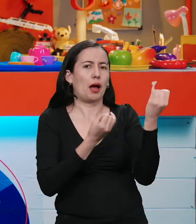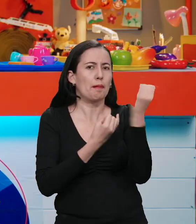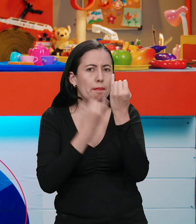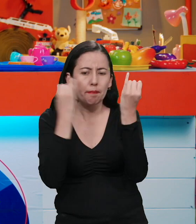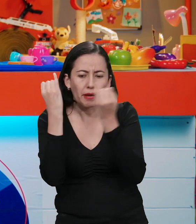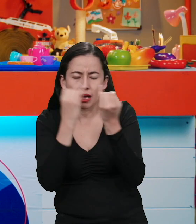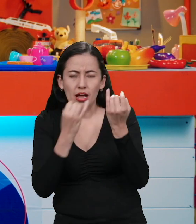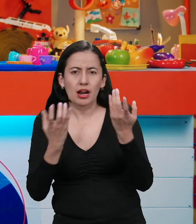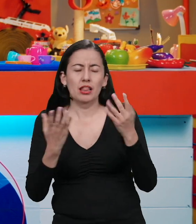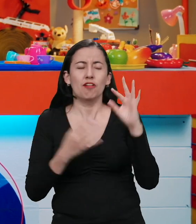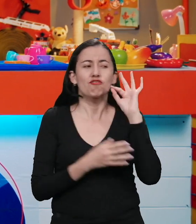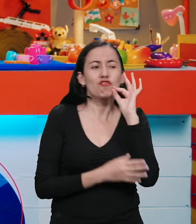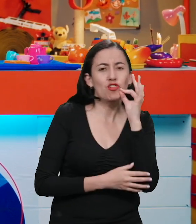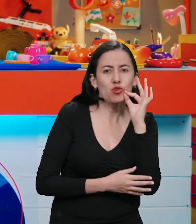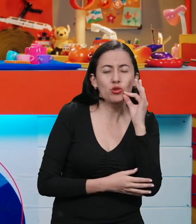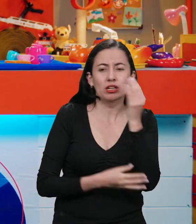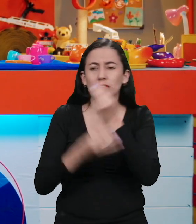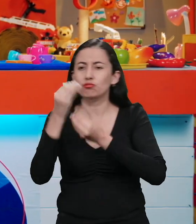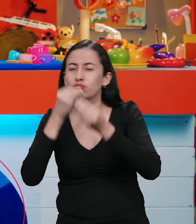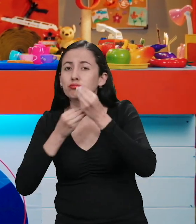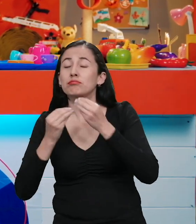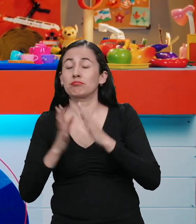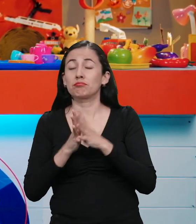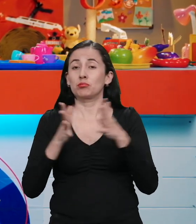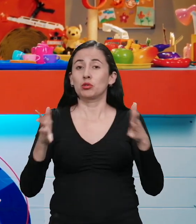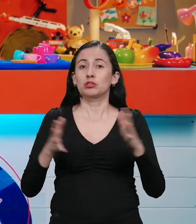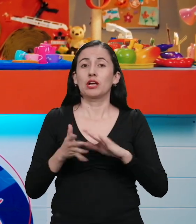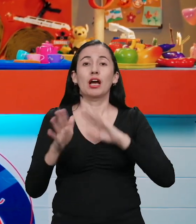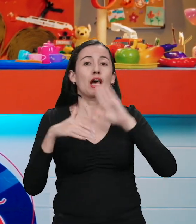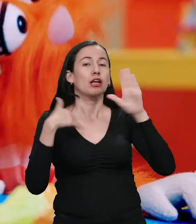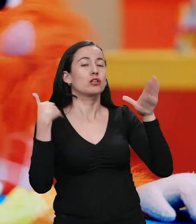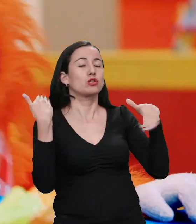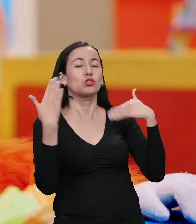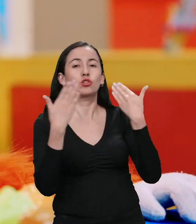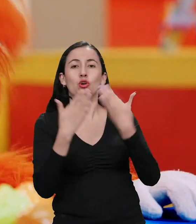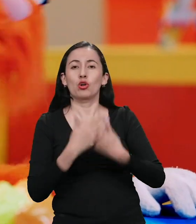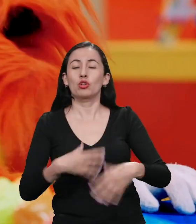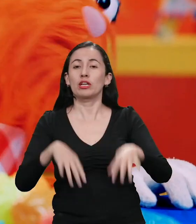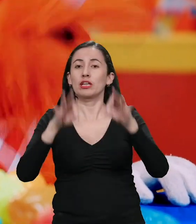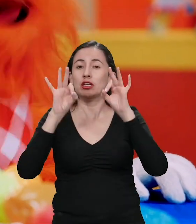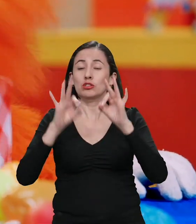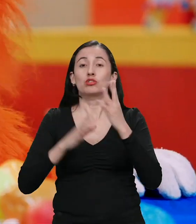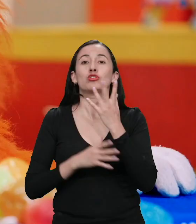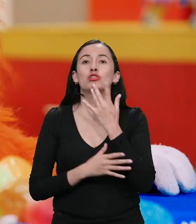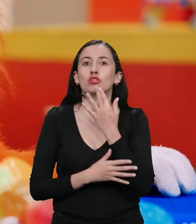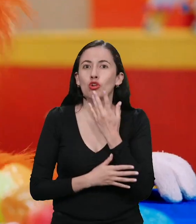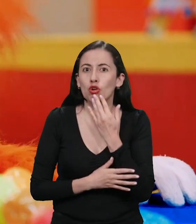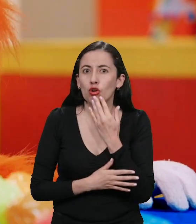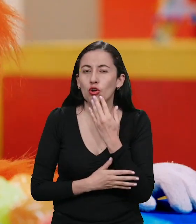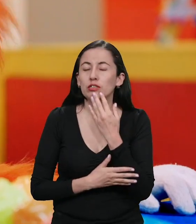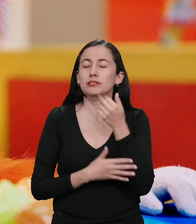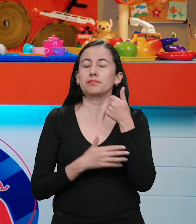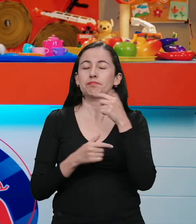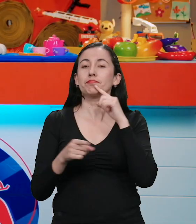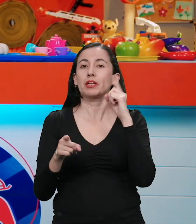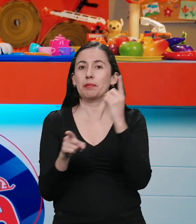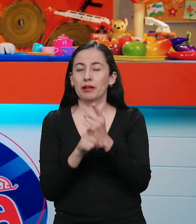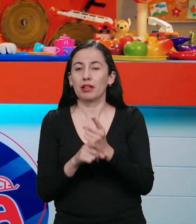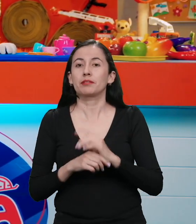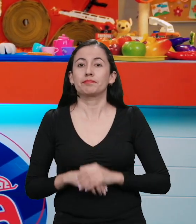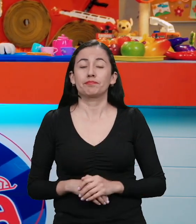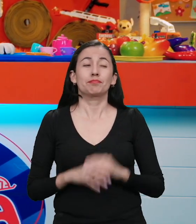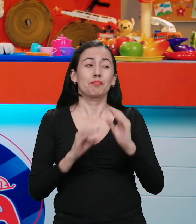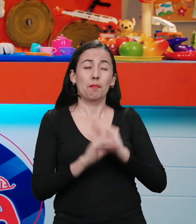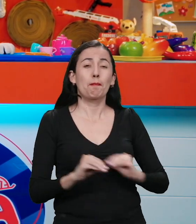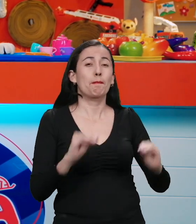legumbres también. Muchas frutas, vegetales y hortalizas. Y de todos, toditos, los colores. Sí, de todos los